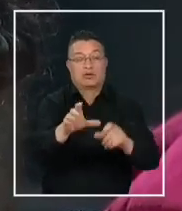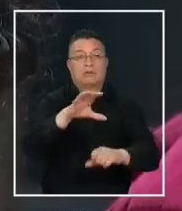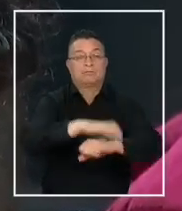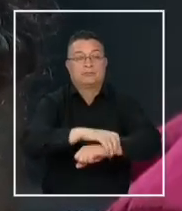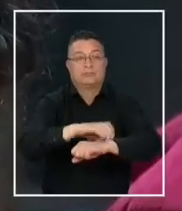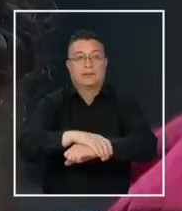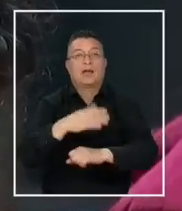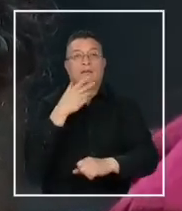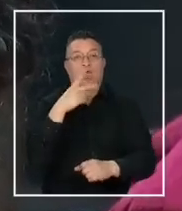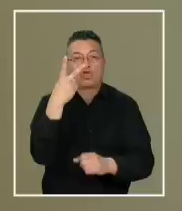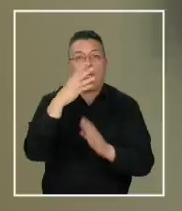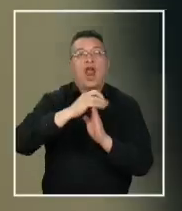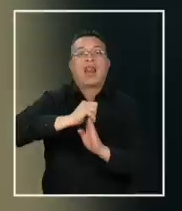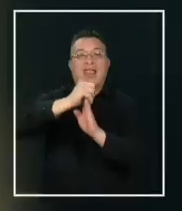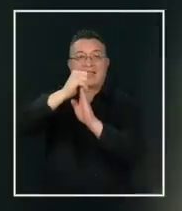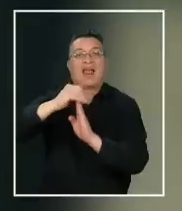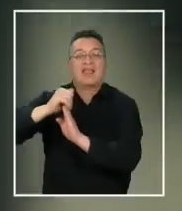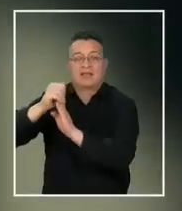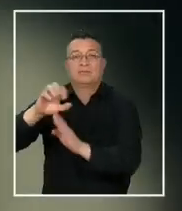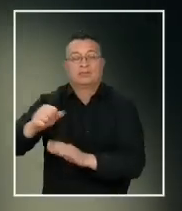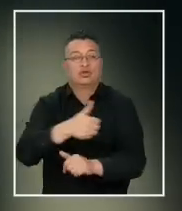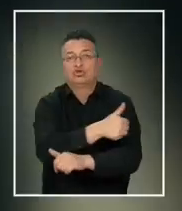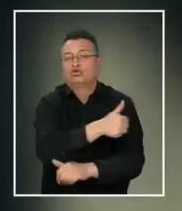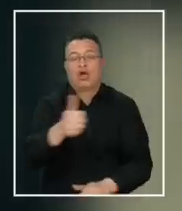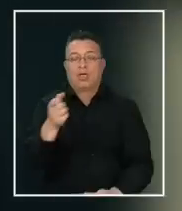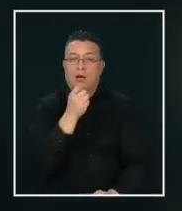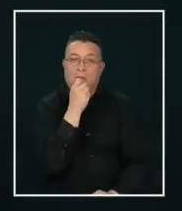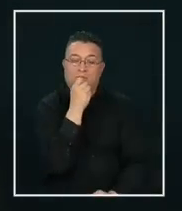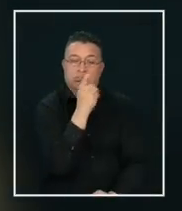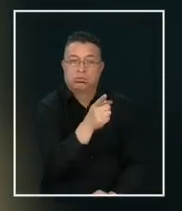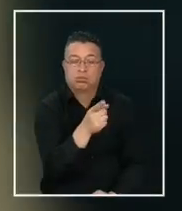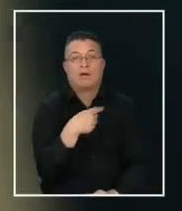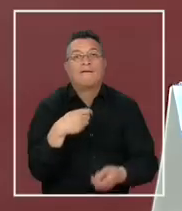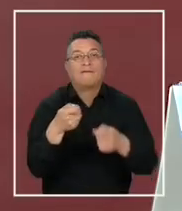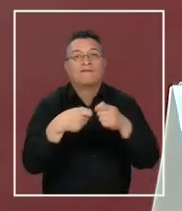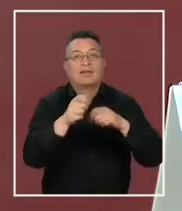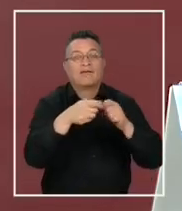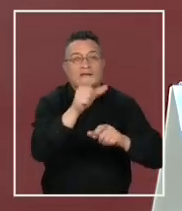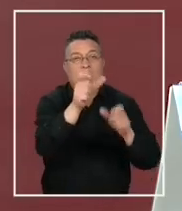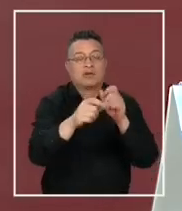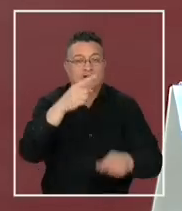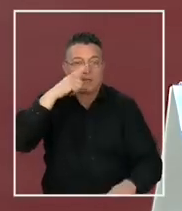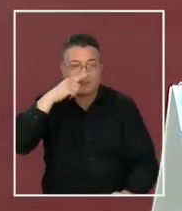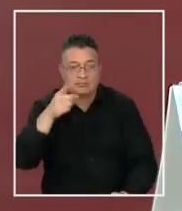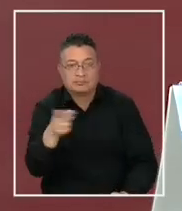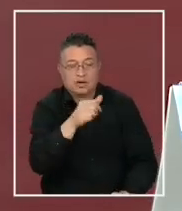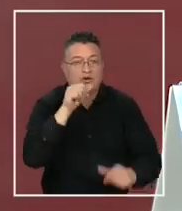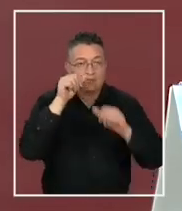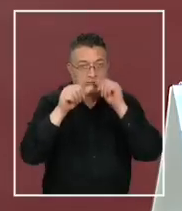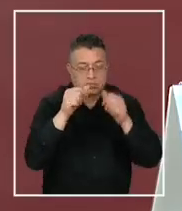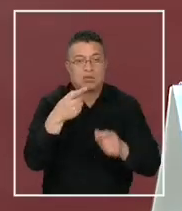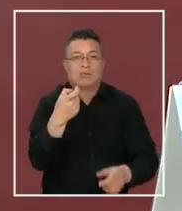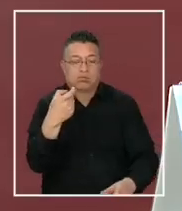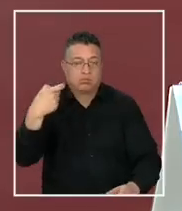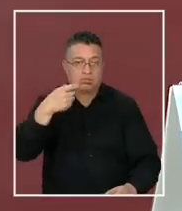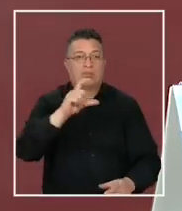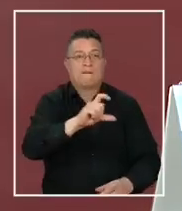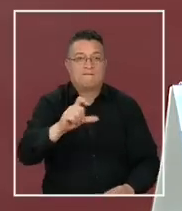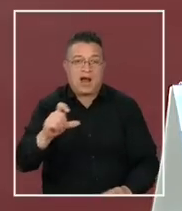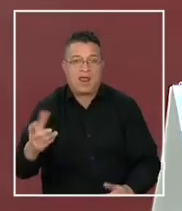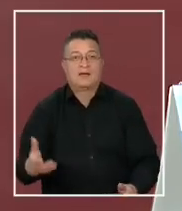incluidos sus dos líderes. Hoy todos están formalizados por los delitos de trata de personas, tráfico de droga y porte de arma y municiones.